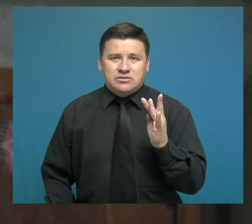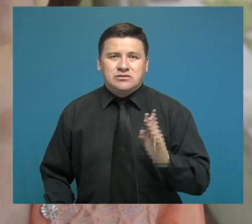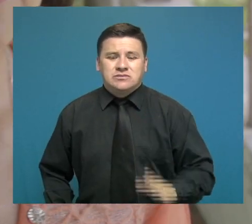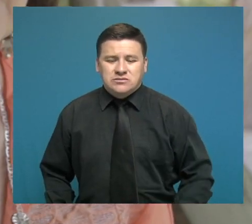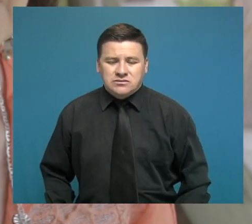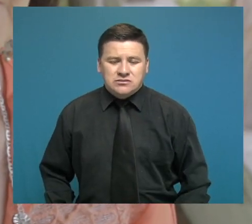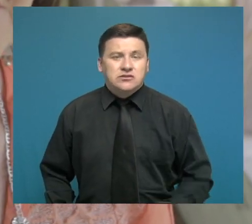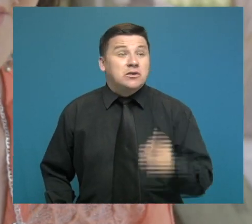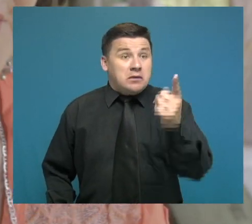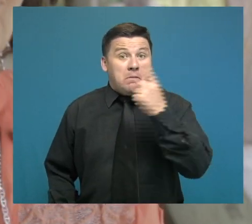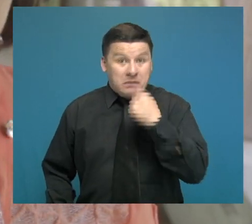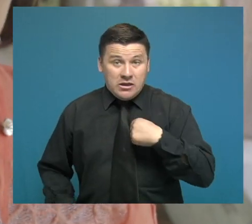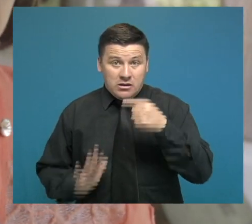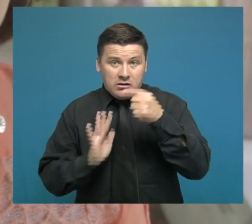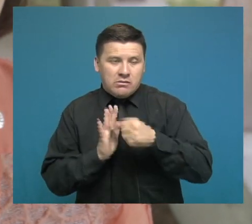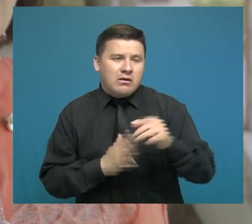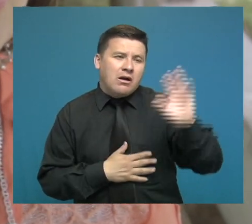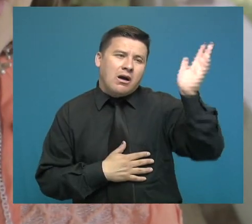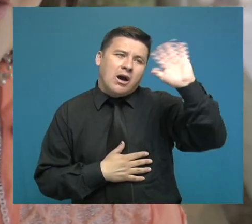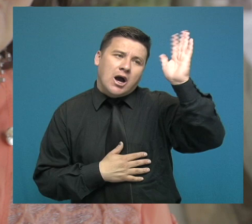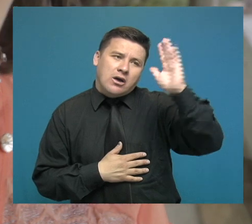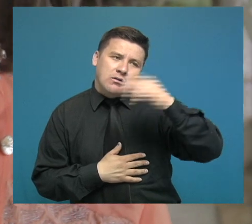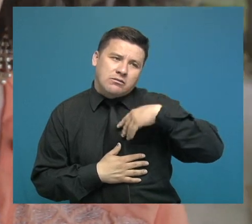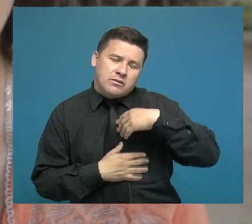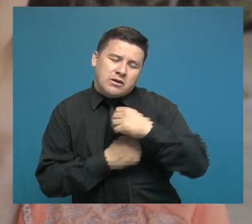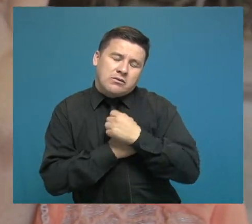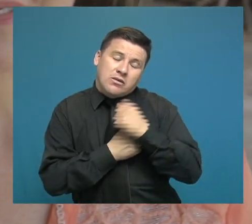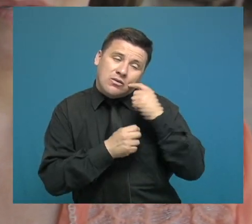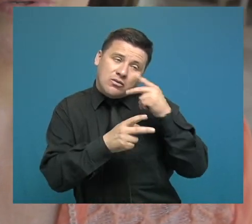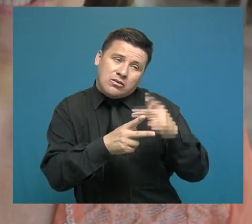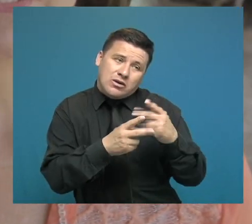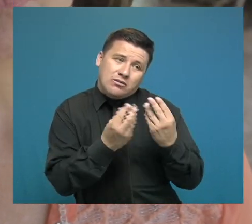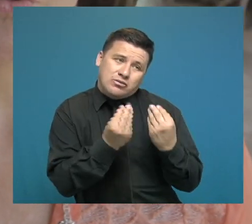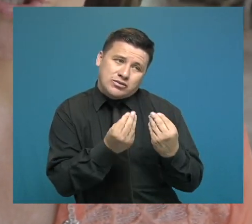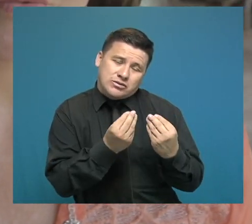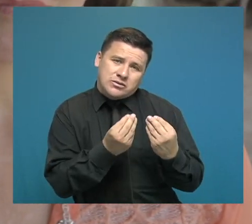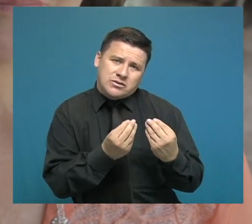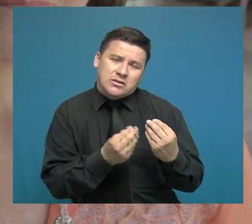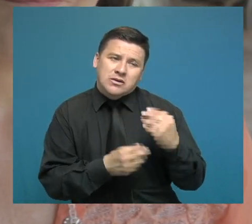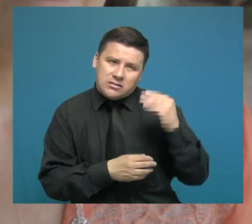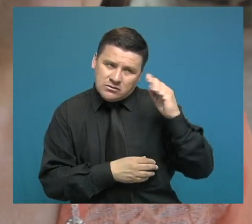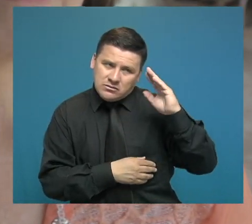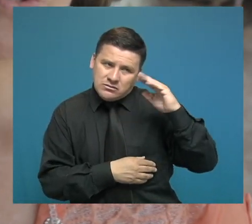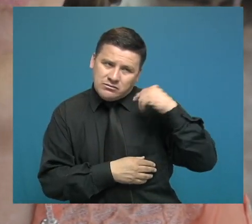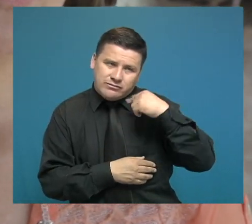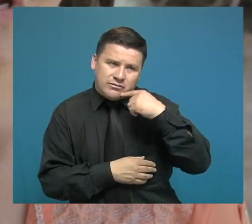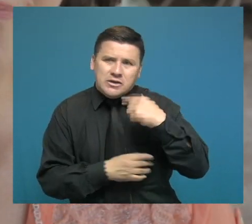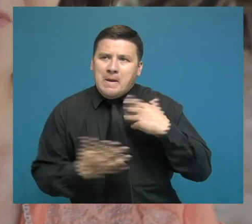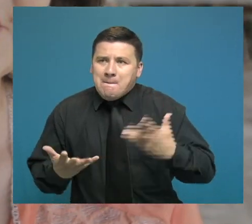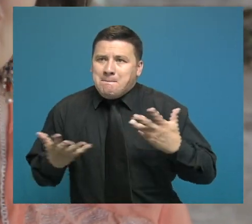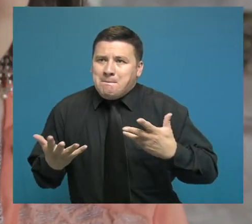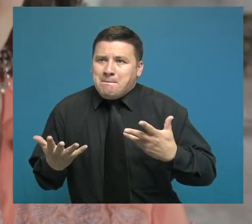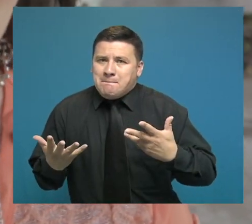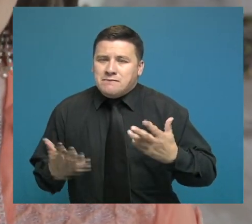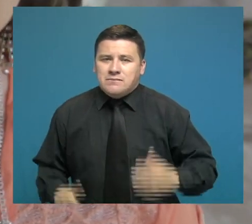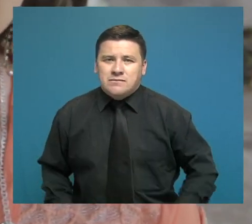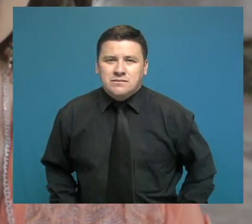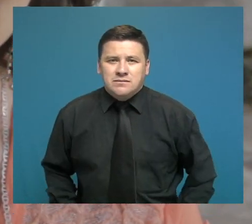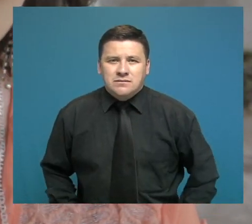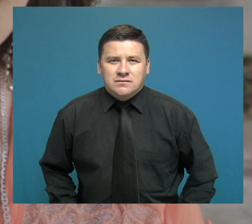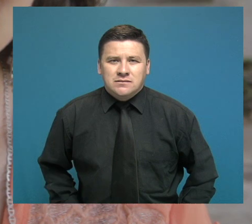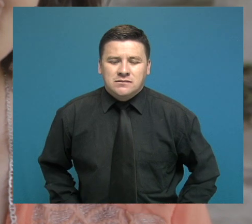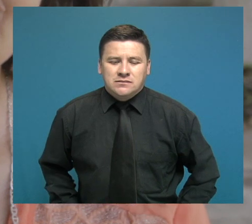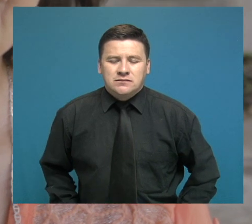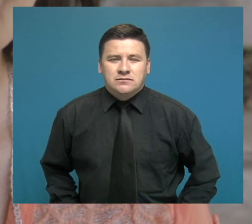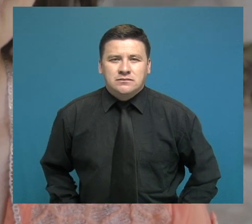esposo fue eso. Lo único que él me dijo fue, hasta luego, mija, cuídese mucho. Yo nunca pude decirle nada más.